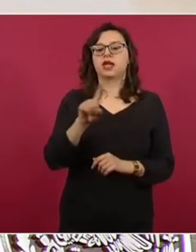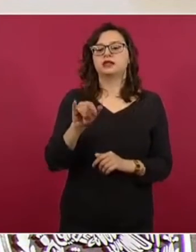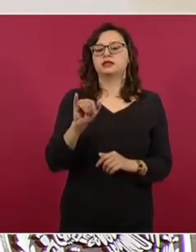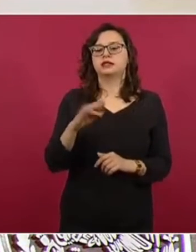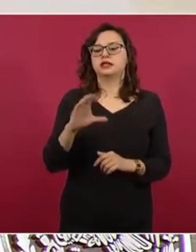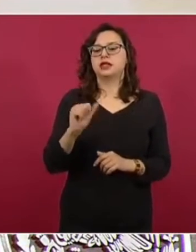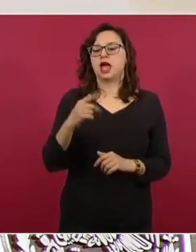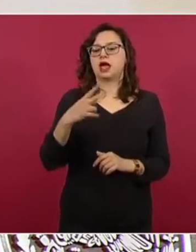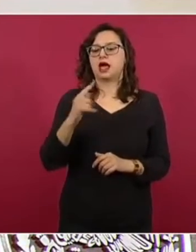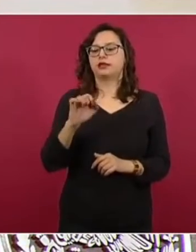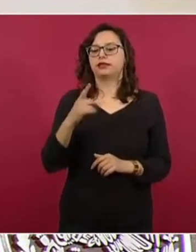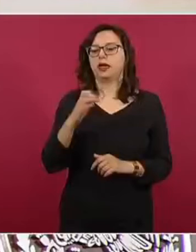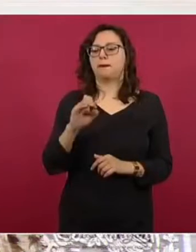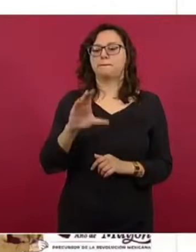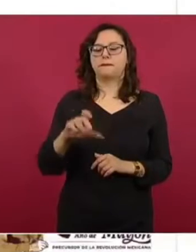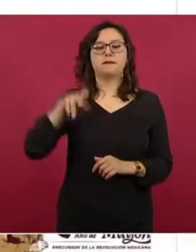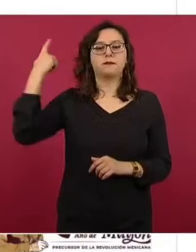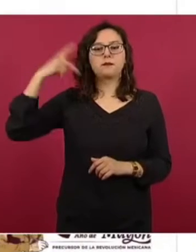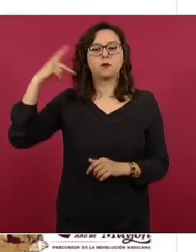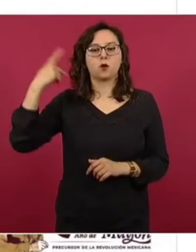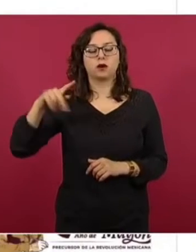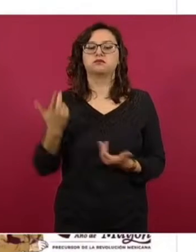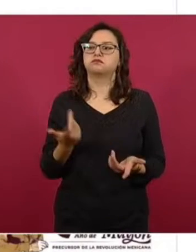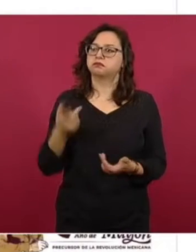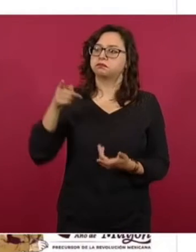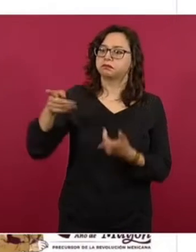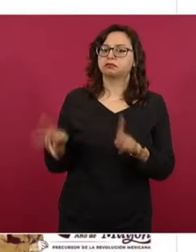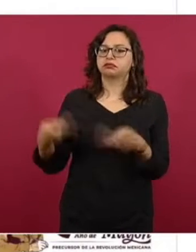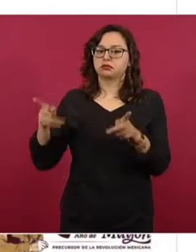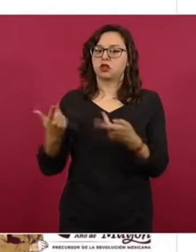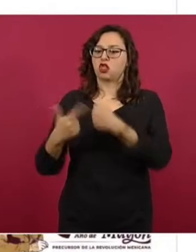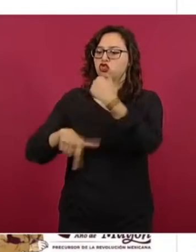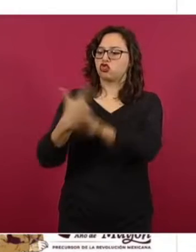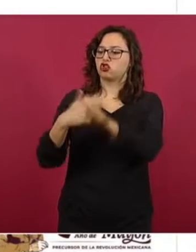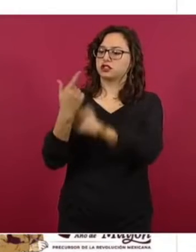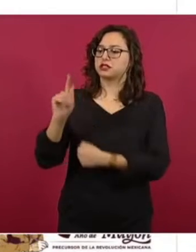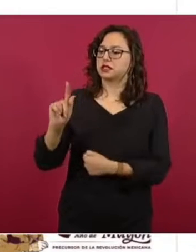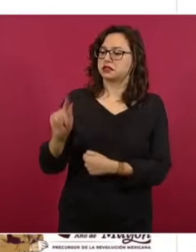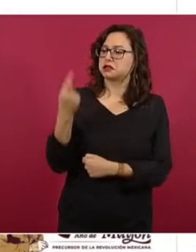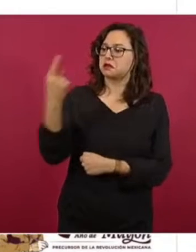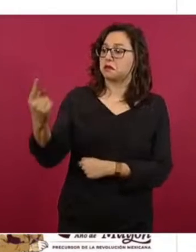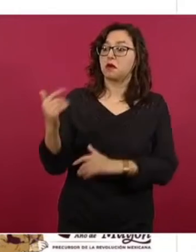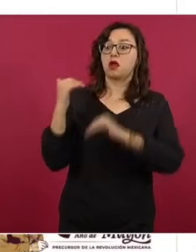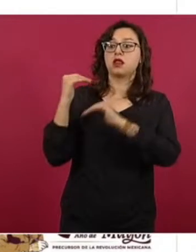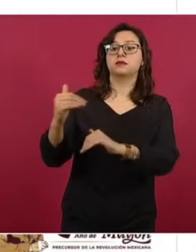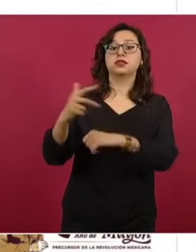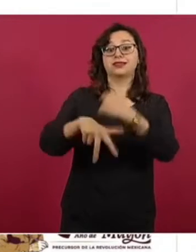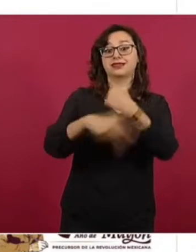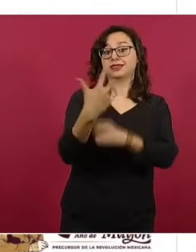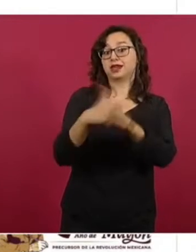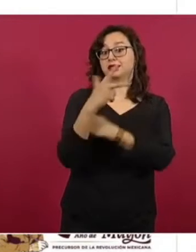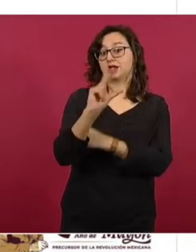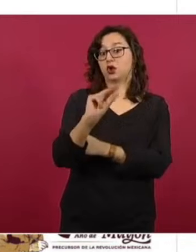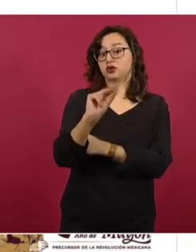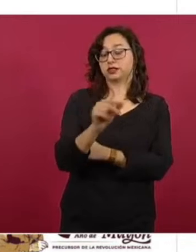Puebla, con un precio al público de 12 pesos 71 centavos, cuando el precio máximo es de 13 pesos con 87